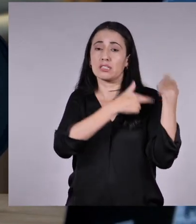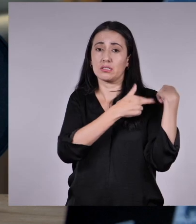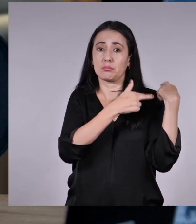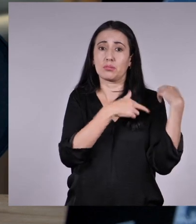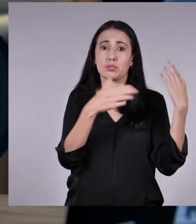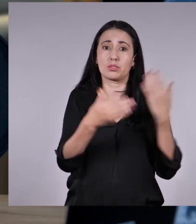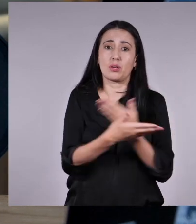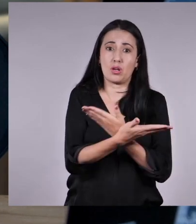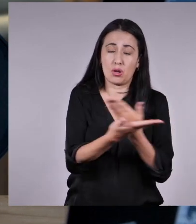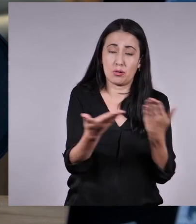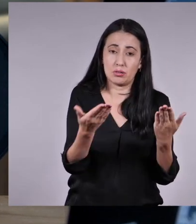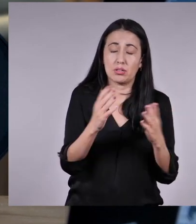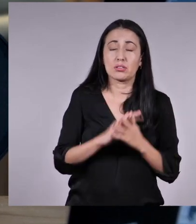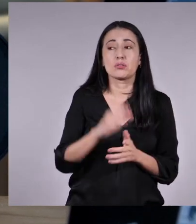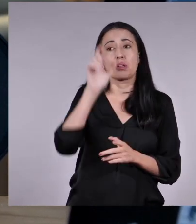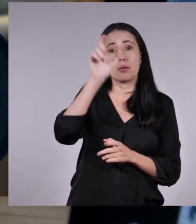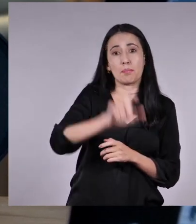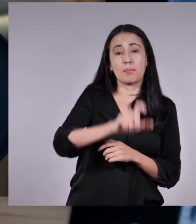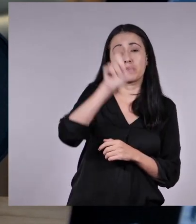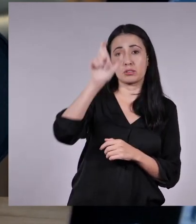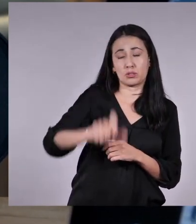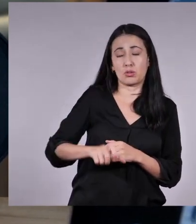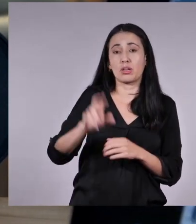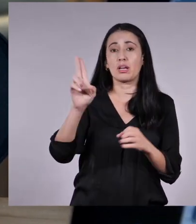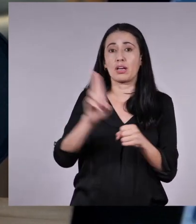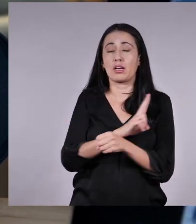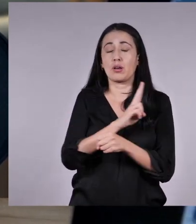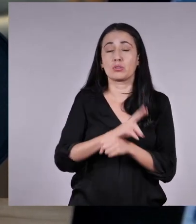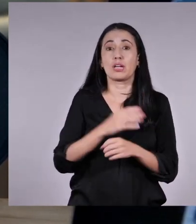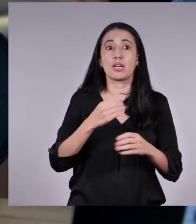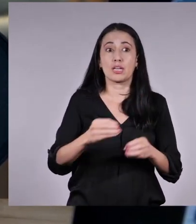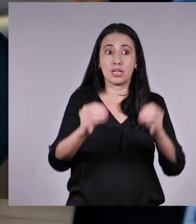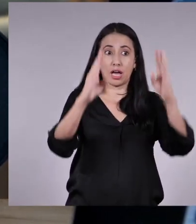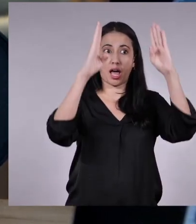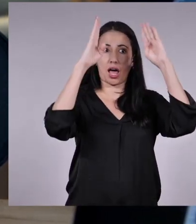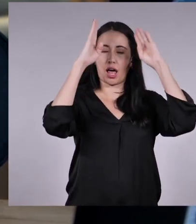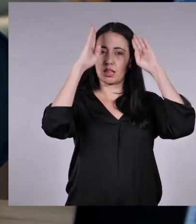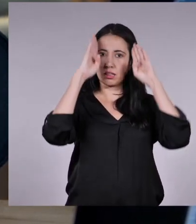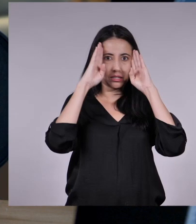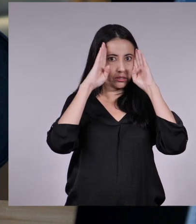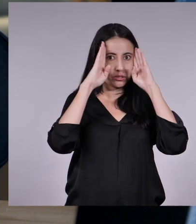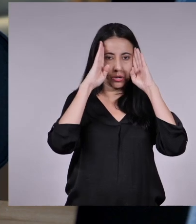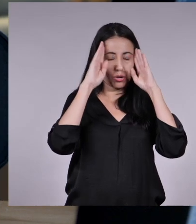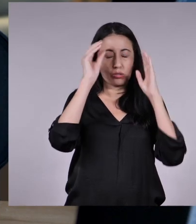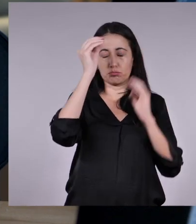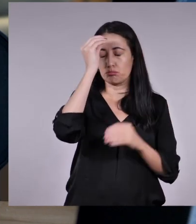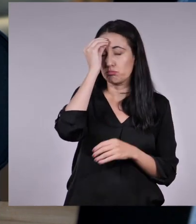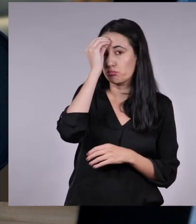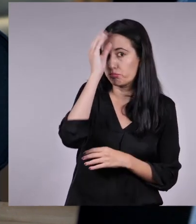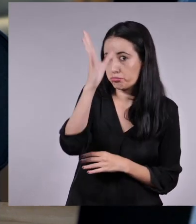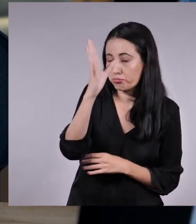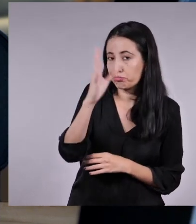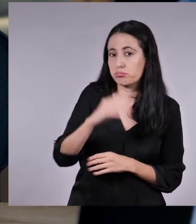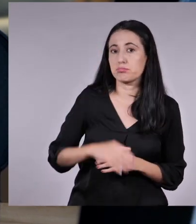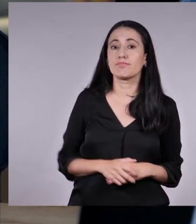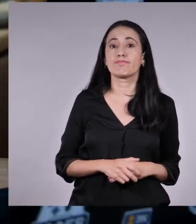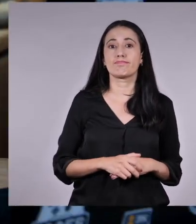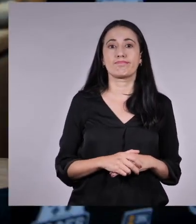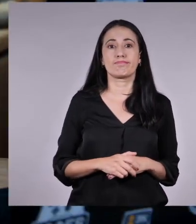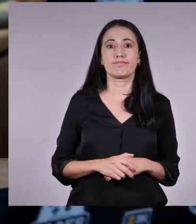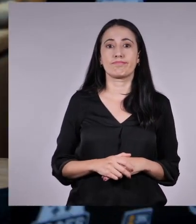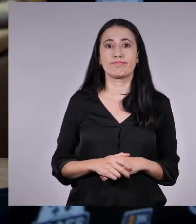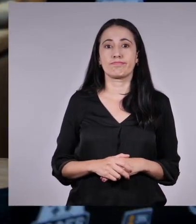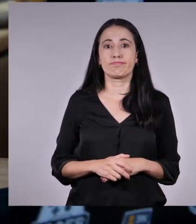Te ayuda a ser un ciudadano digital. Obvio, hay que estar pilas y ponerle mucho ojo al cuidado en la navegación en el internet.